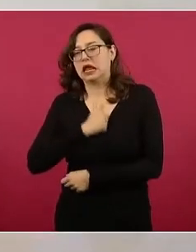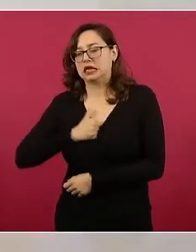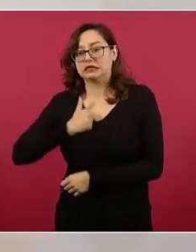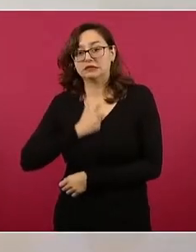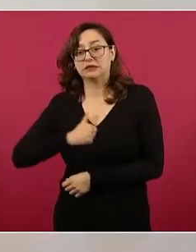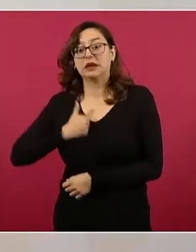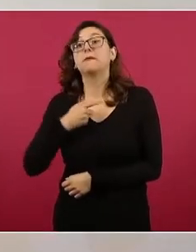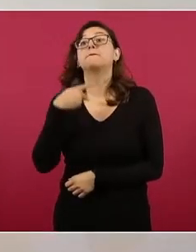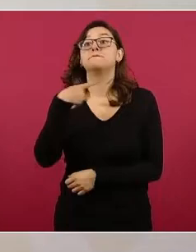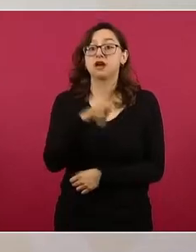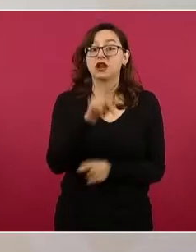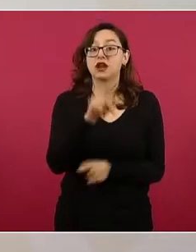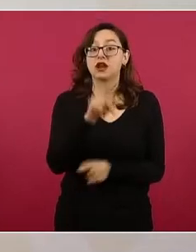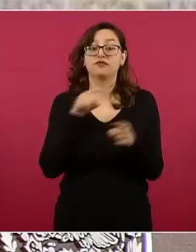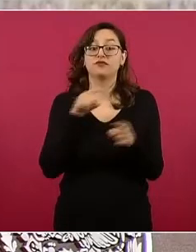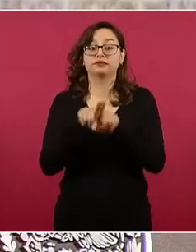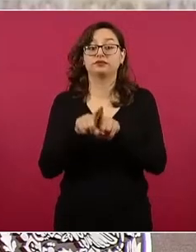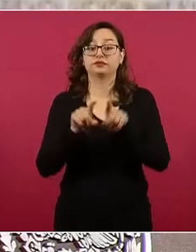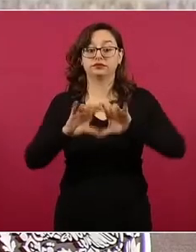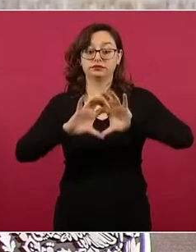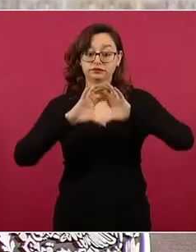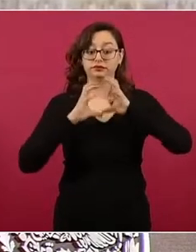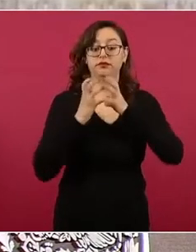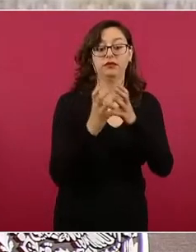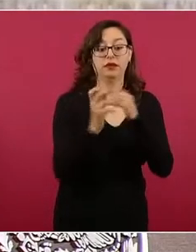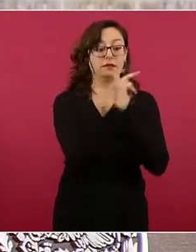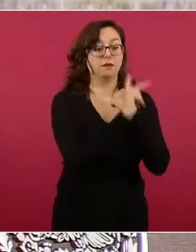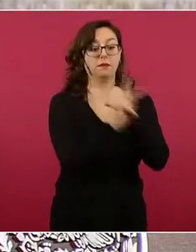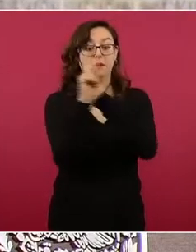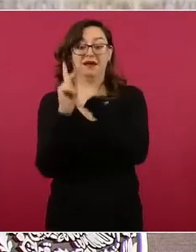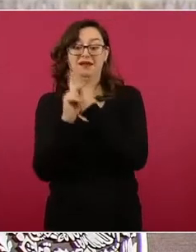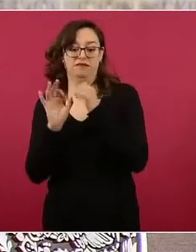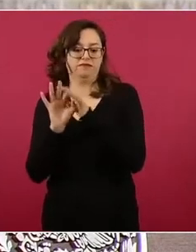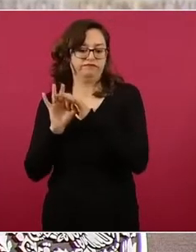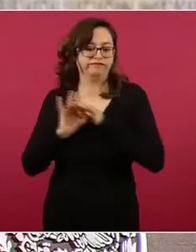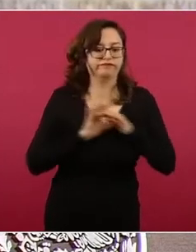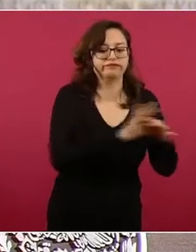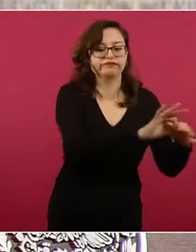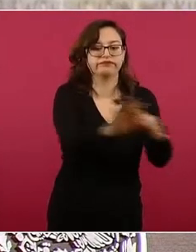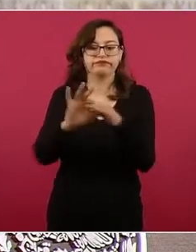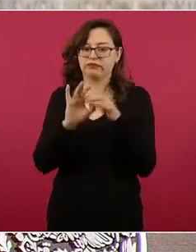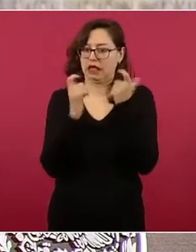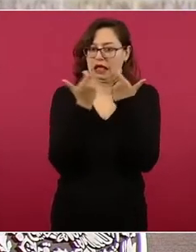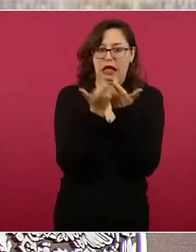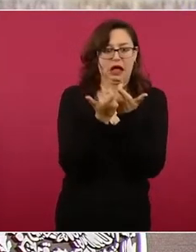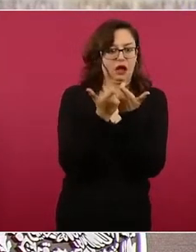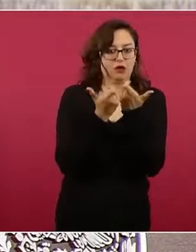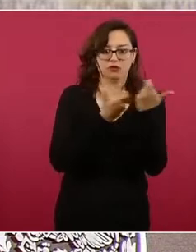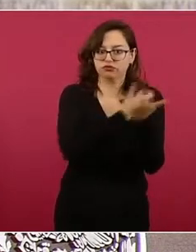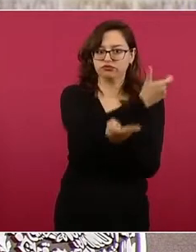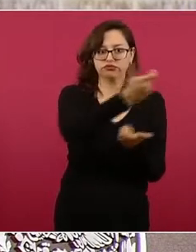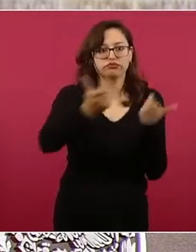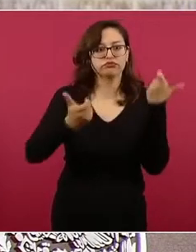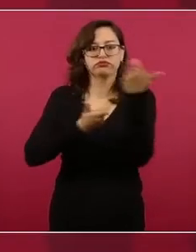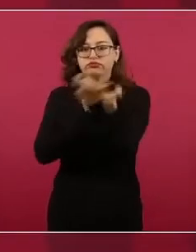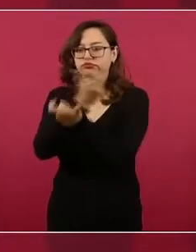en un mundo globalizado, interrelacionado,